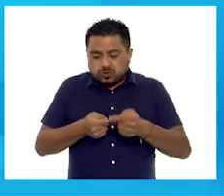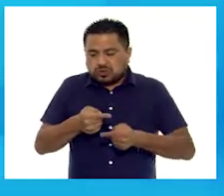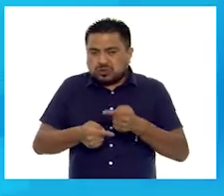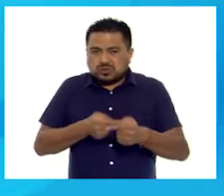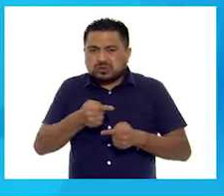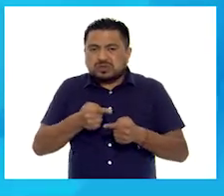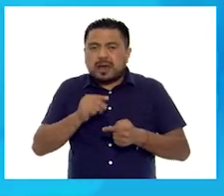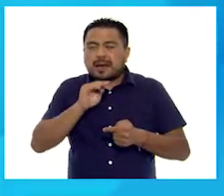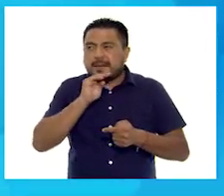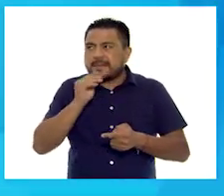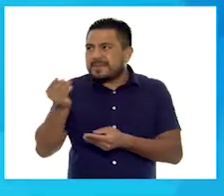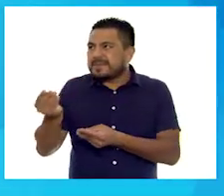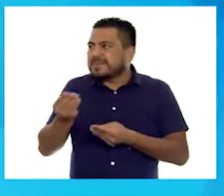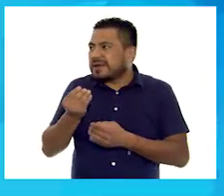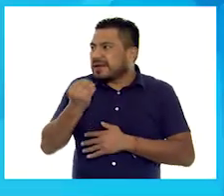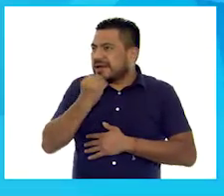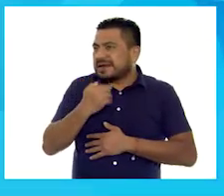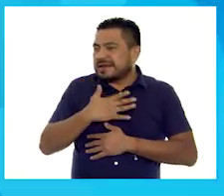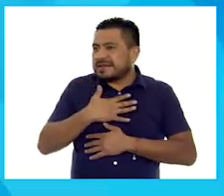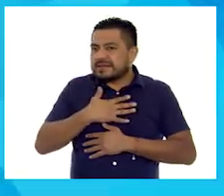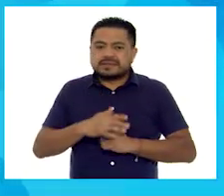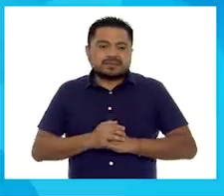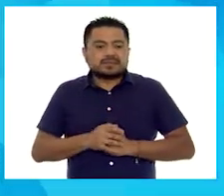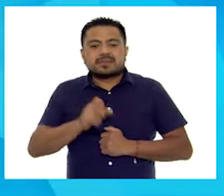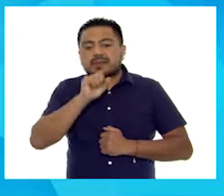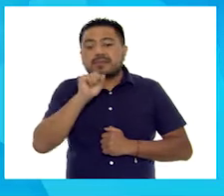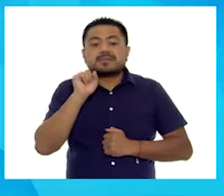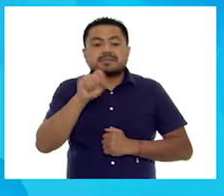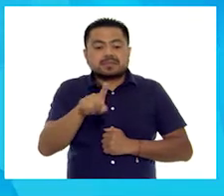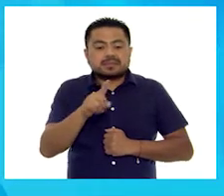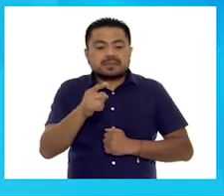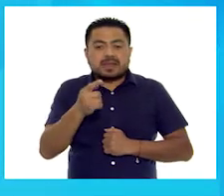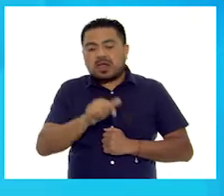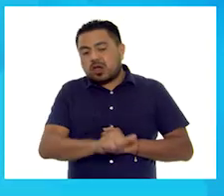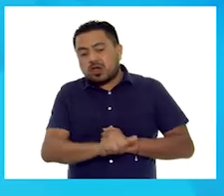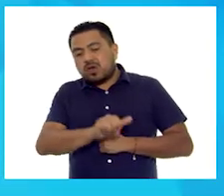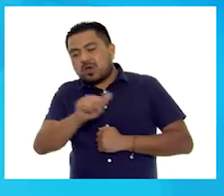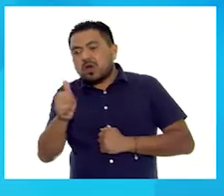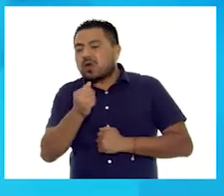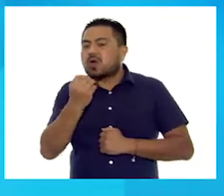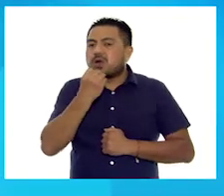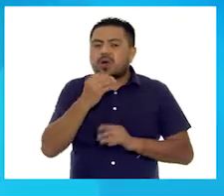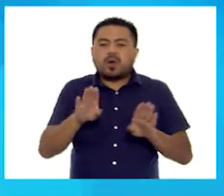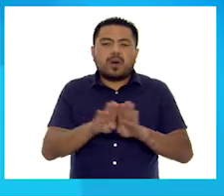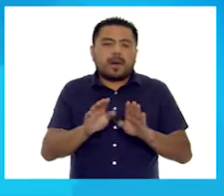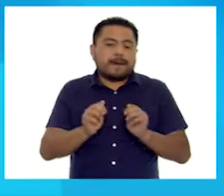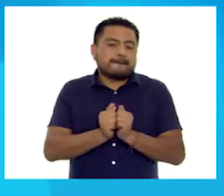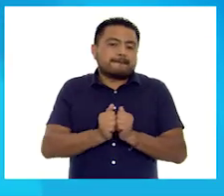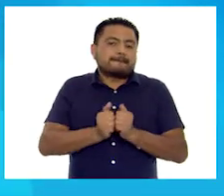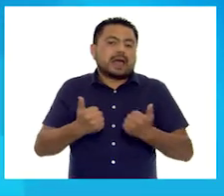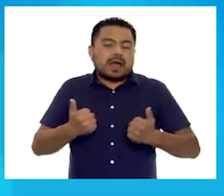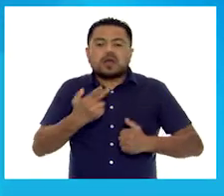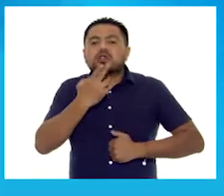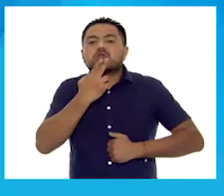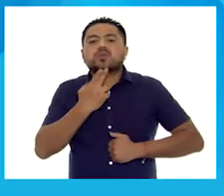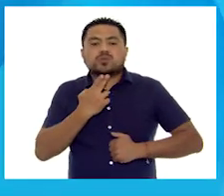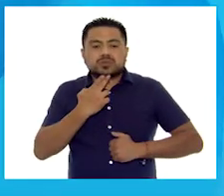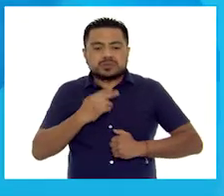Luego nuestras mamás nos mandan tacos. También encontramos aquí otro tipo de alimentos como es el pan de dulce.